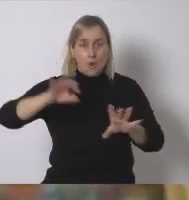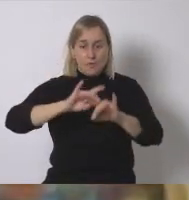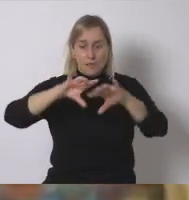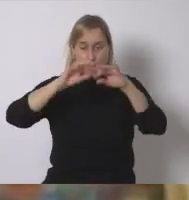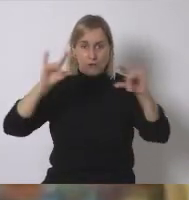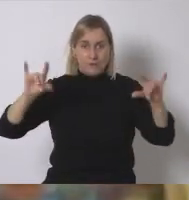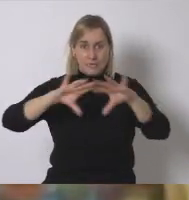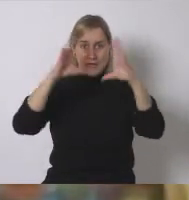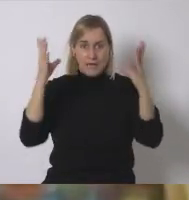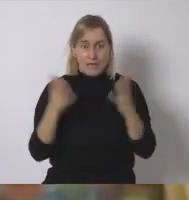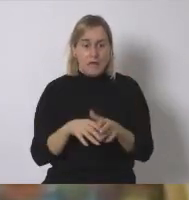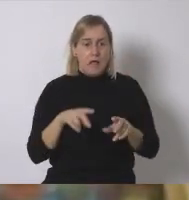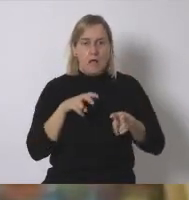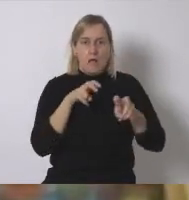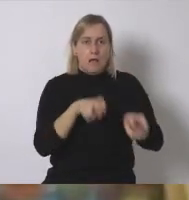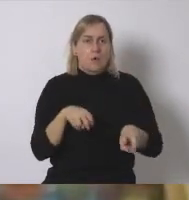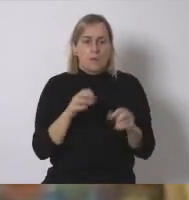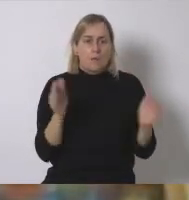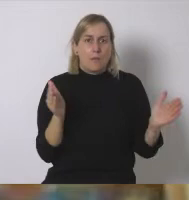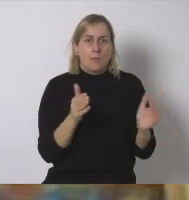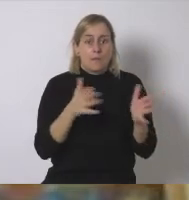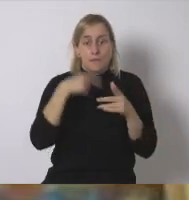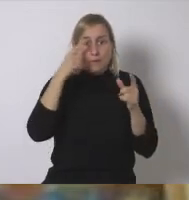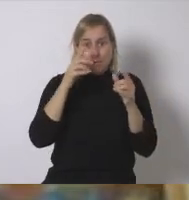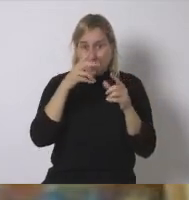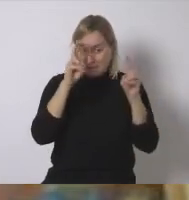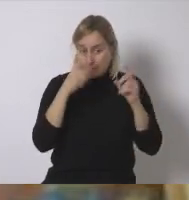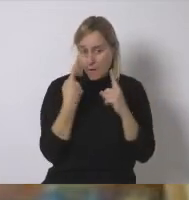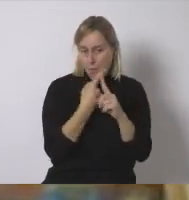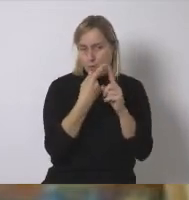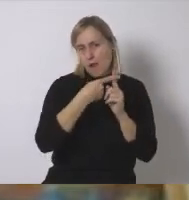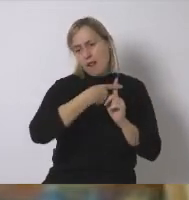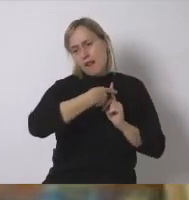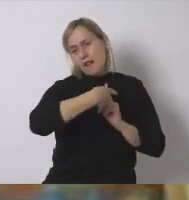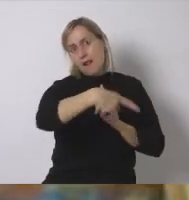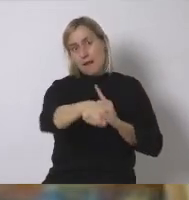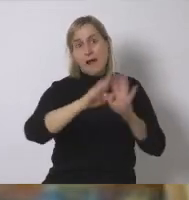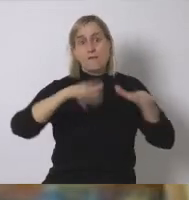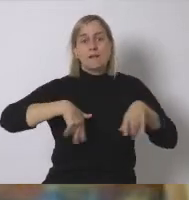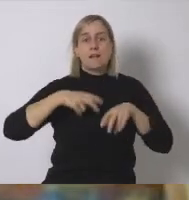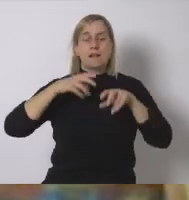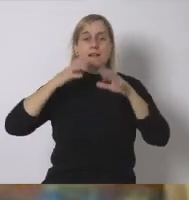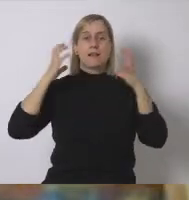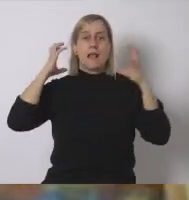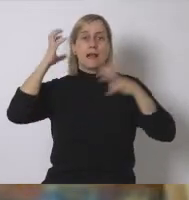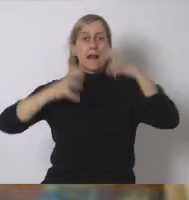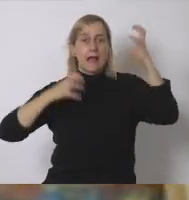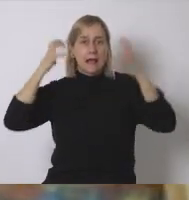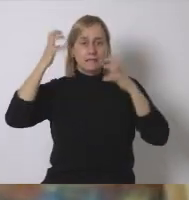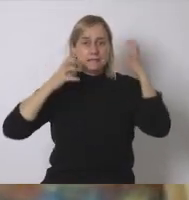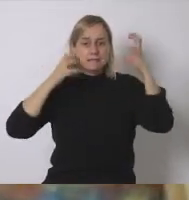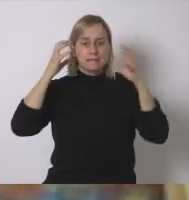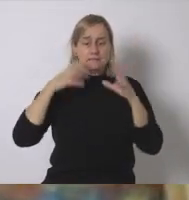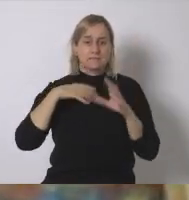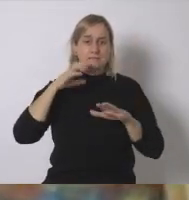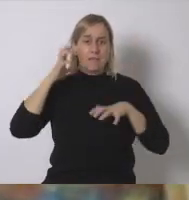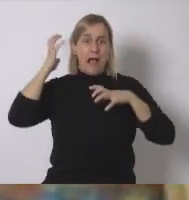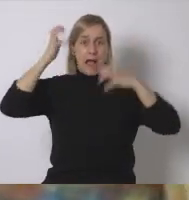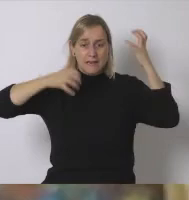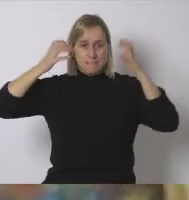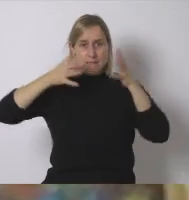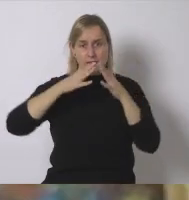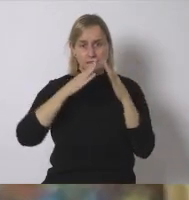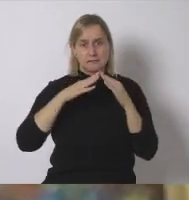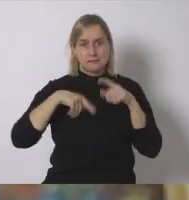son monocultivos a lo grande a lo grande están creciendo las granjas de animales mientras